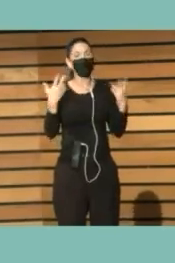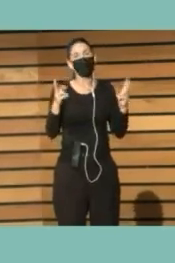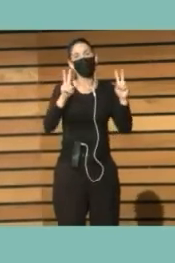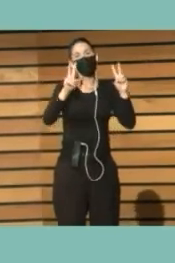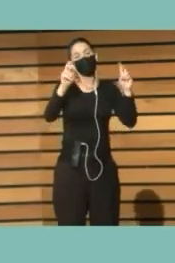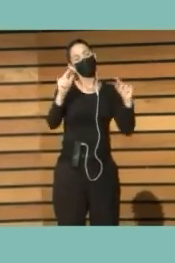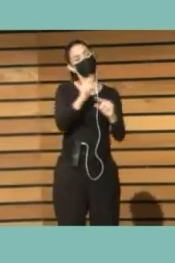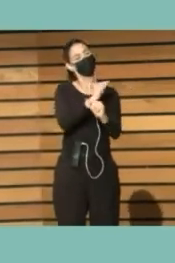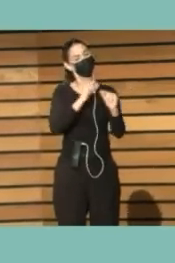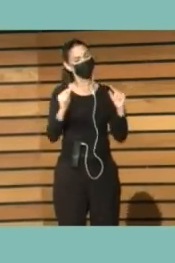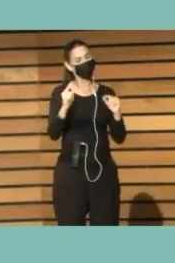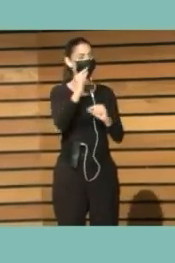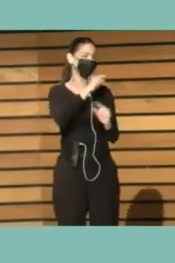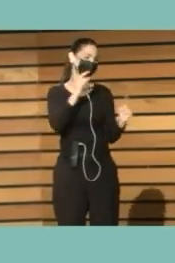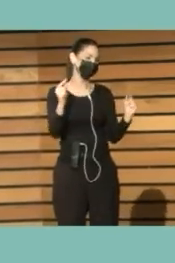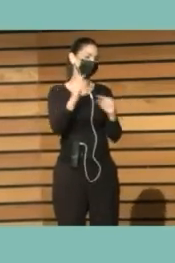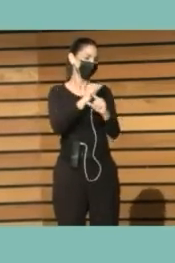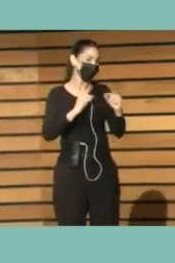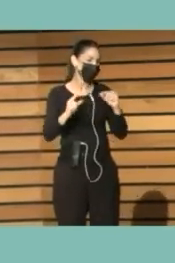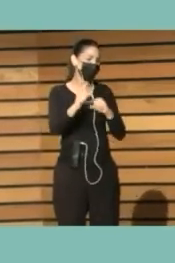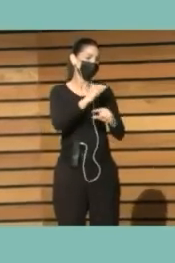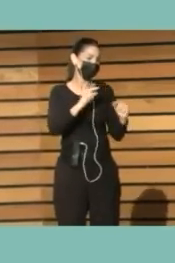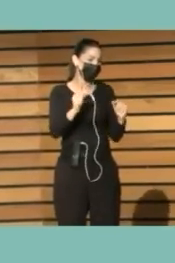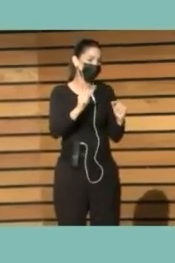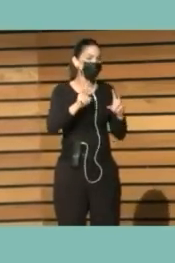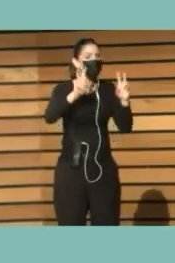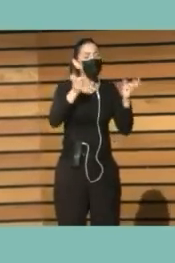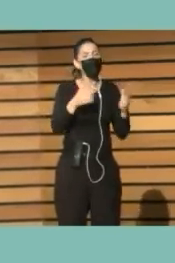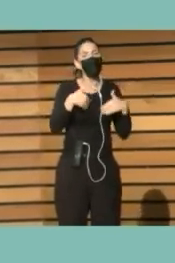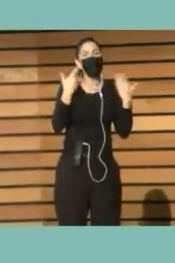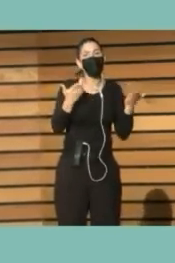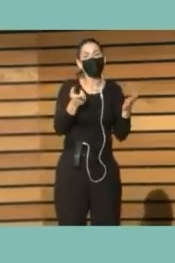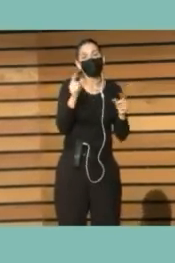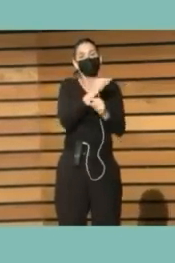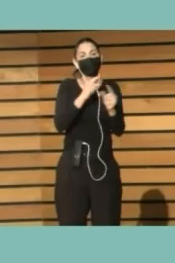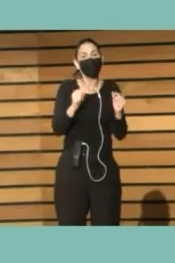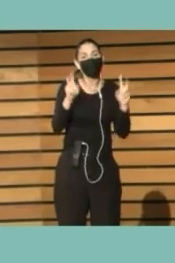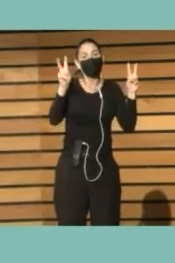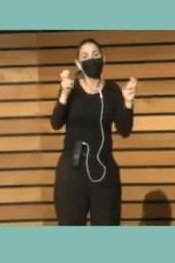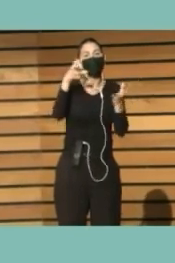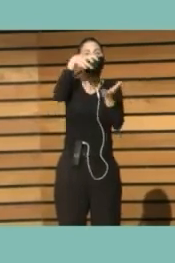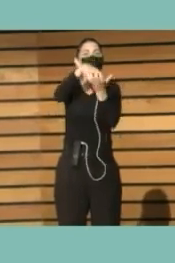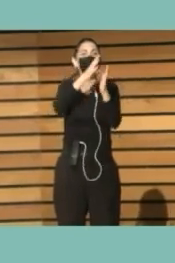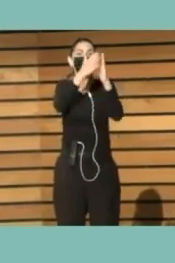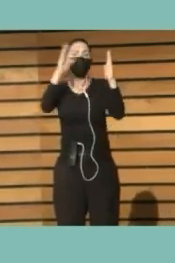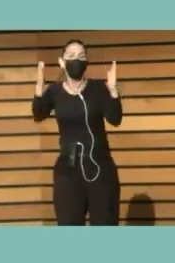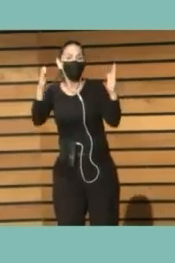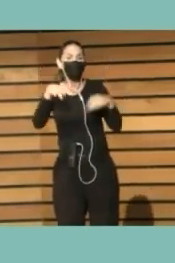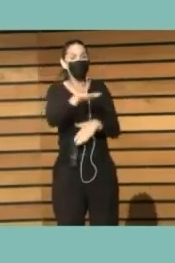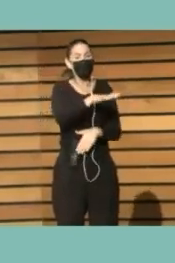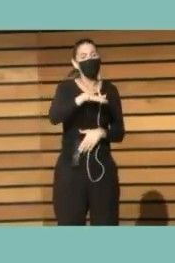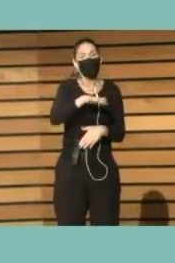De discusión O de debate Es decir ¿Qué tipo De espacio Debemos considerar La biblioteca?